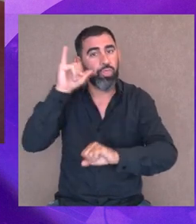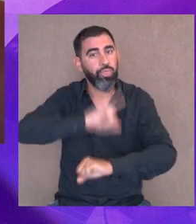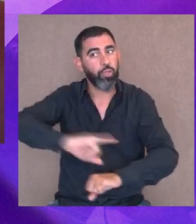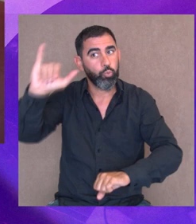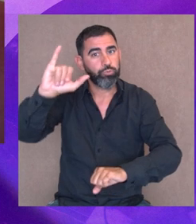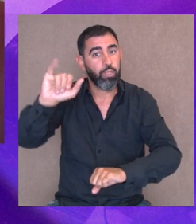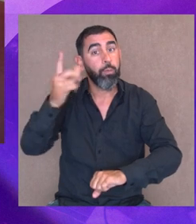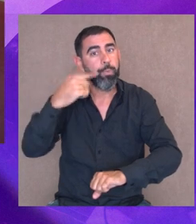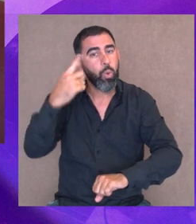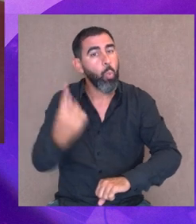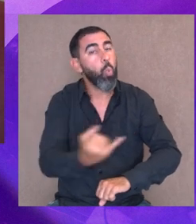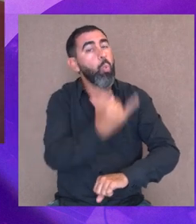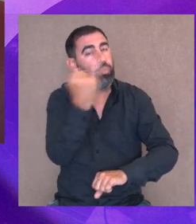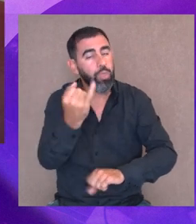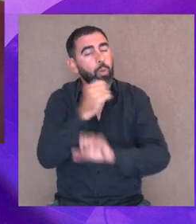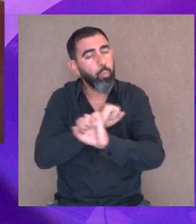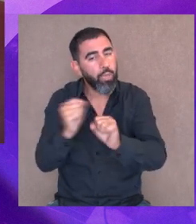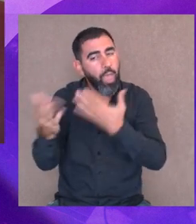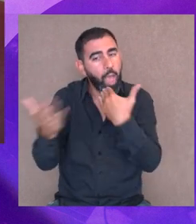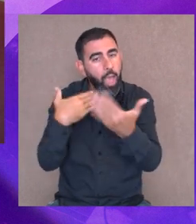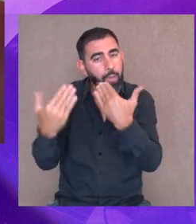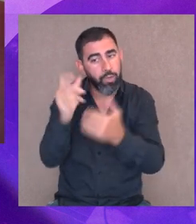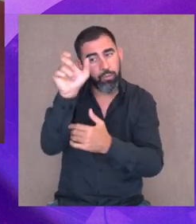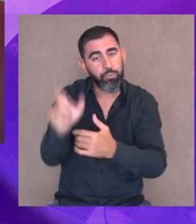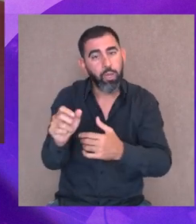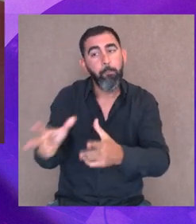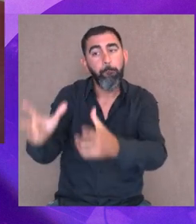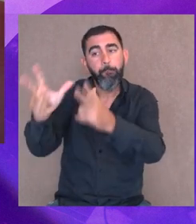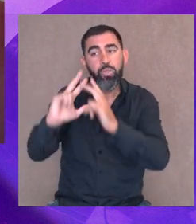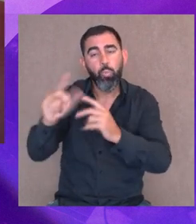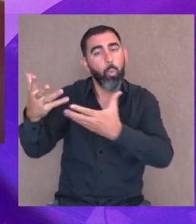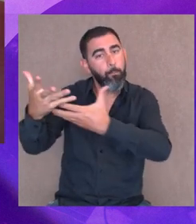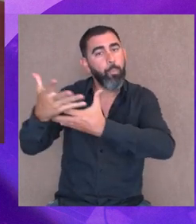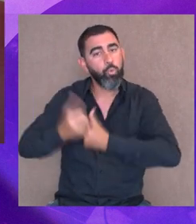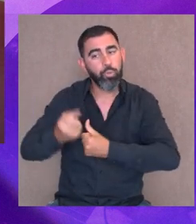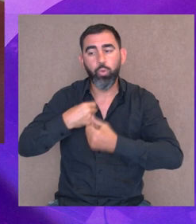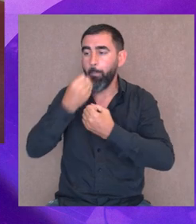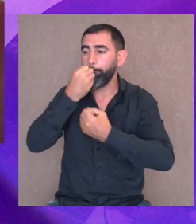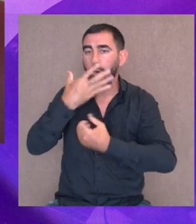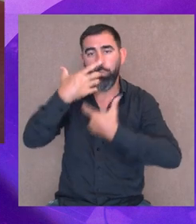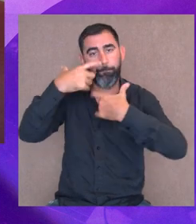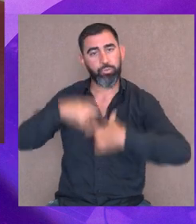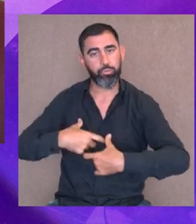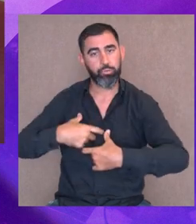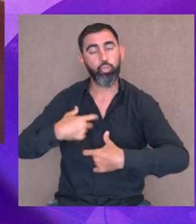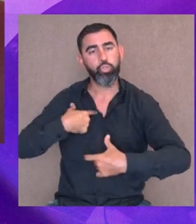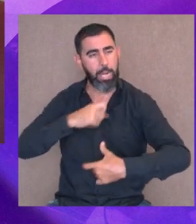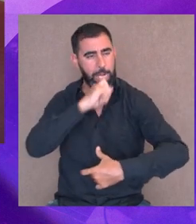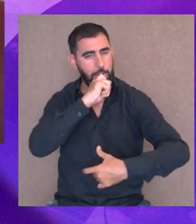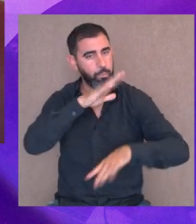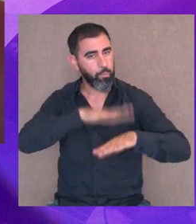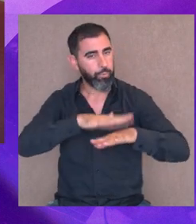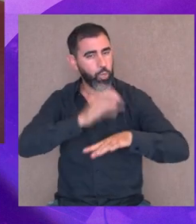la denuncia, pero un día tuve la posibilidad de conversar y esa persona me dijo, ¿sabes qué? Me ayudaste a ser mejor persona. Yo me enojé